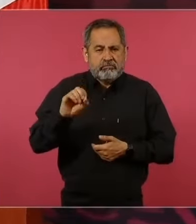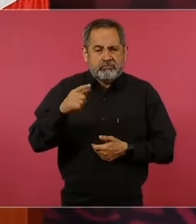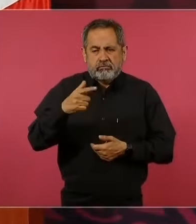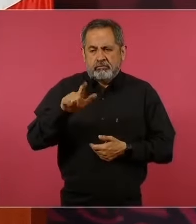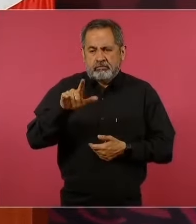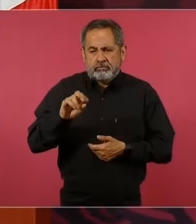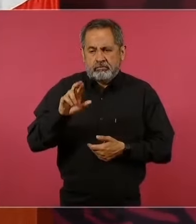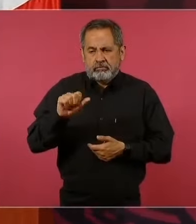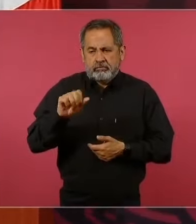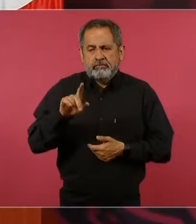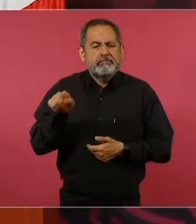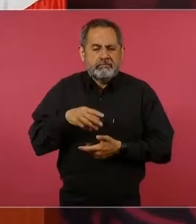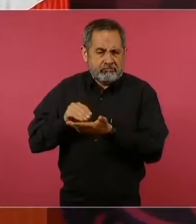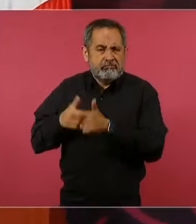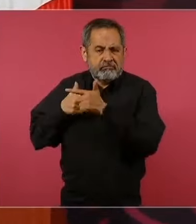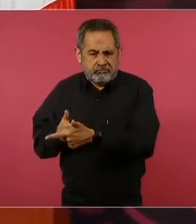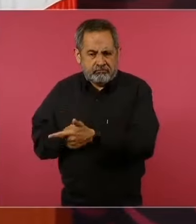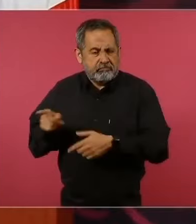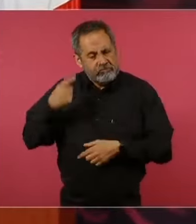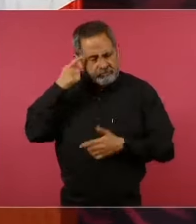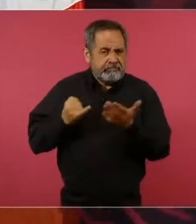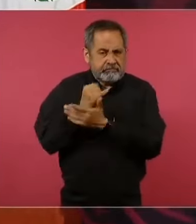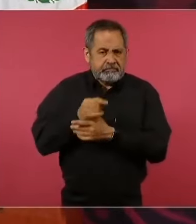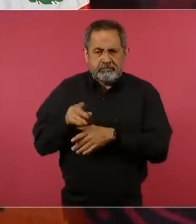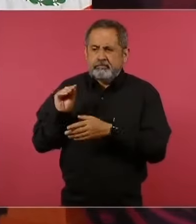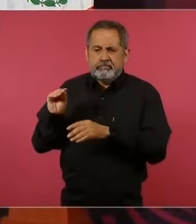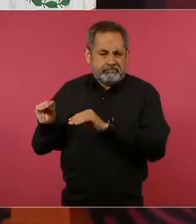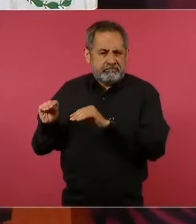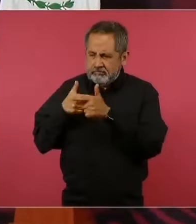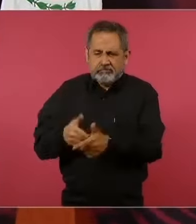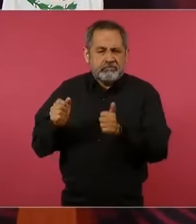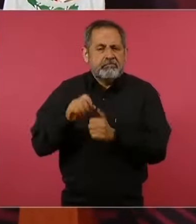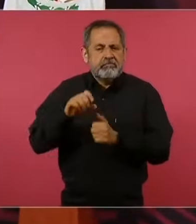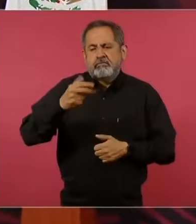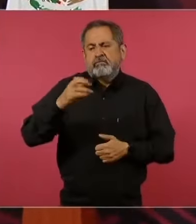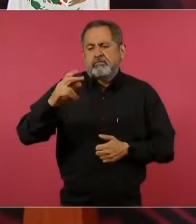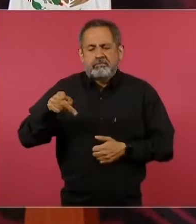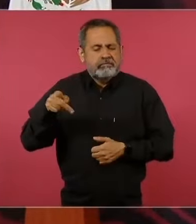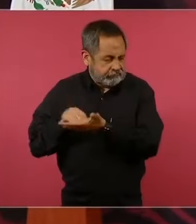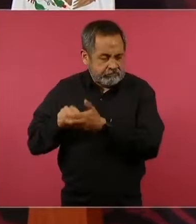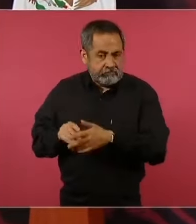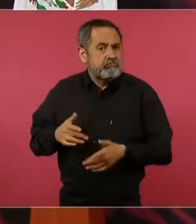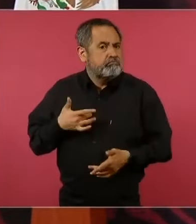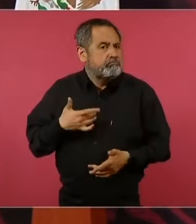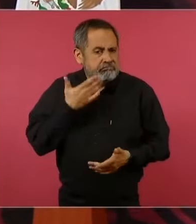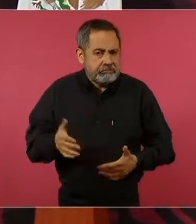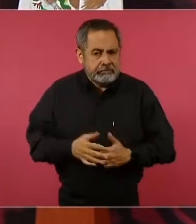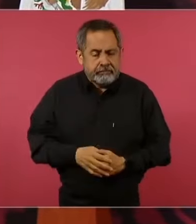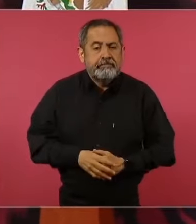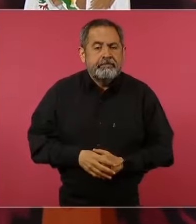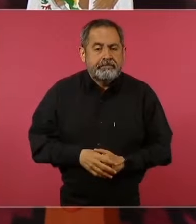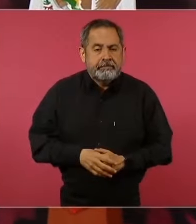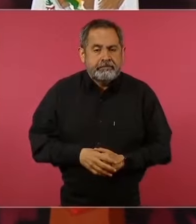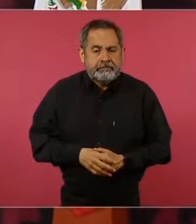que tomó la presidenta electa esa decisión en Hacienda, porque eso